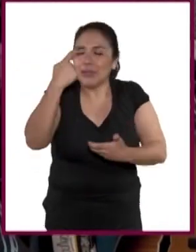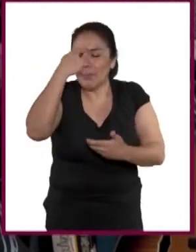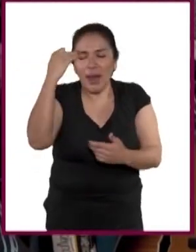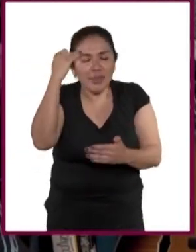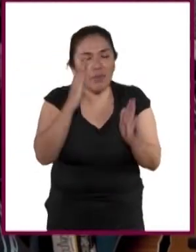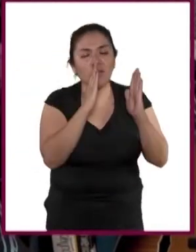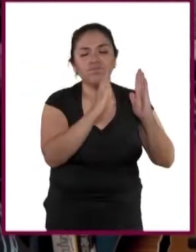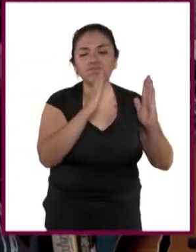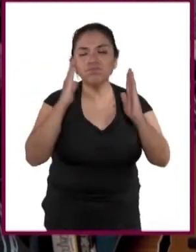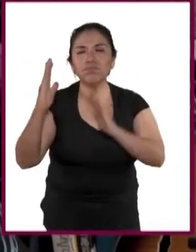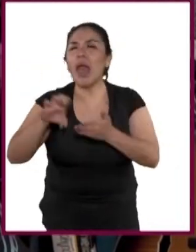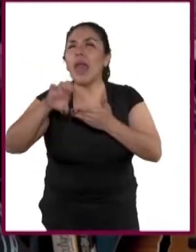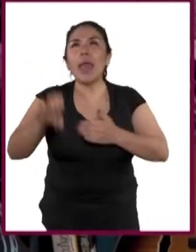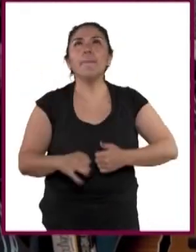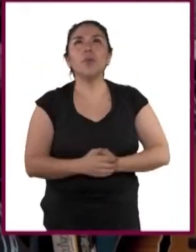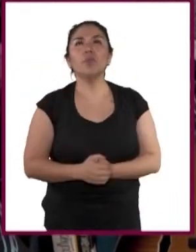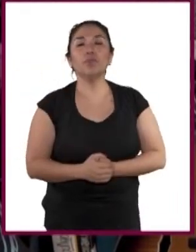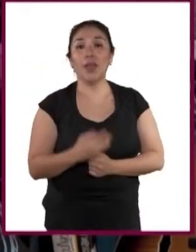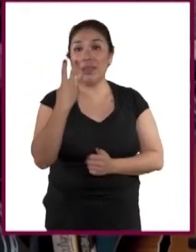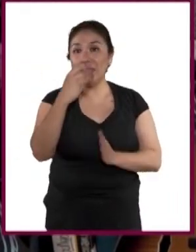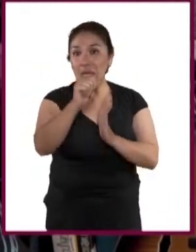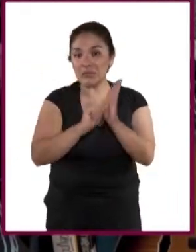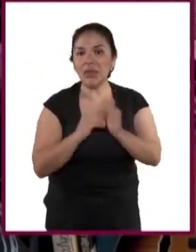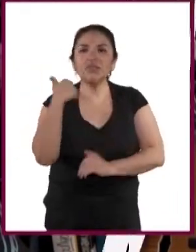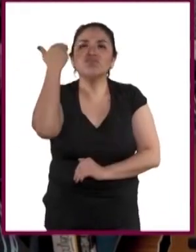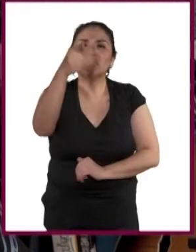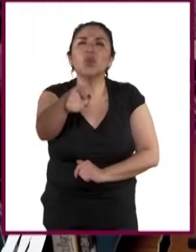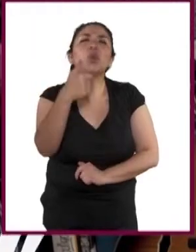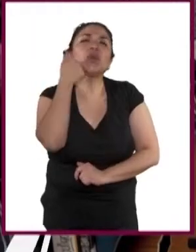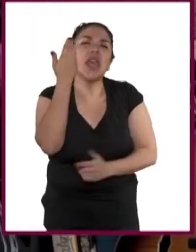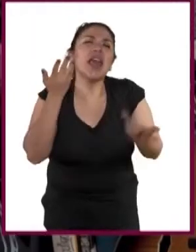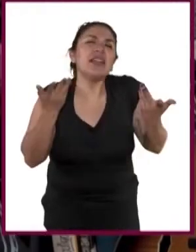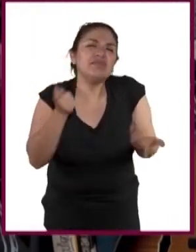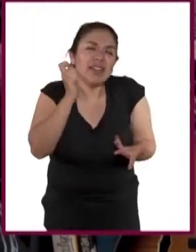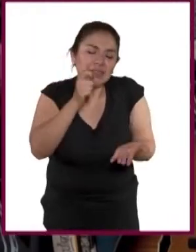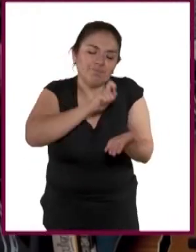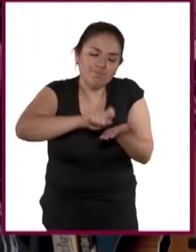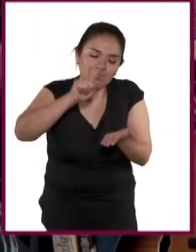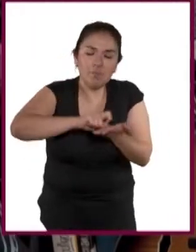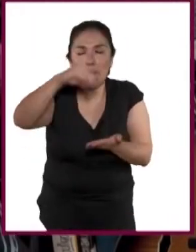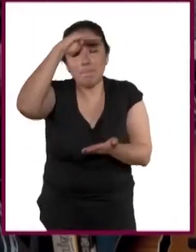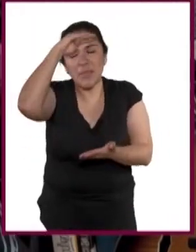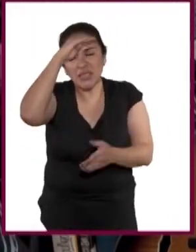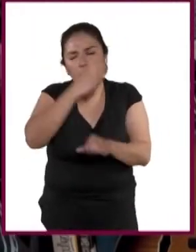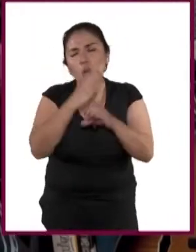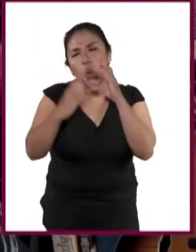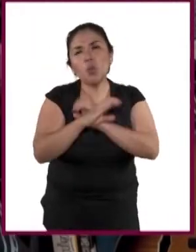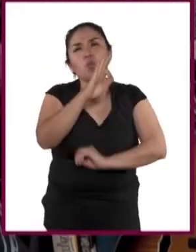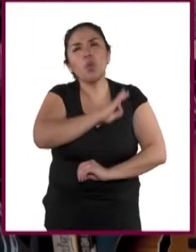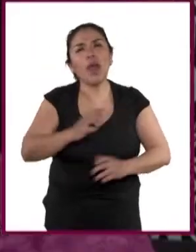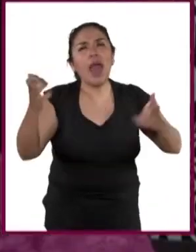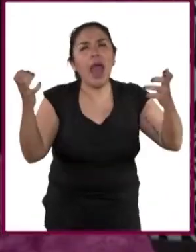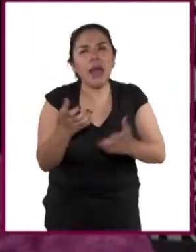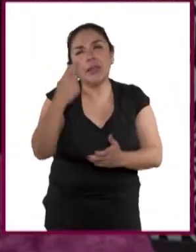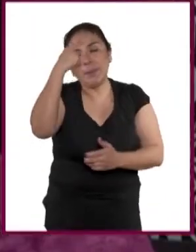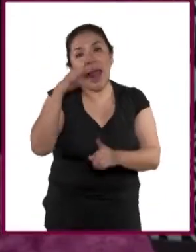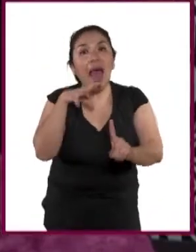cierto tiempo, por ejemplo, en tres meses. El chiste es pensar en cosas que podemos hacer para alcanzar esa meta.